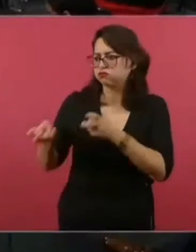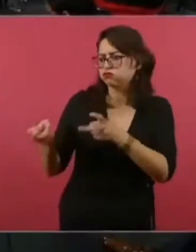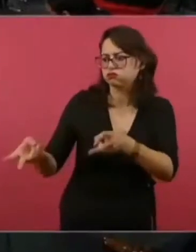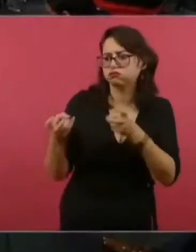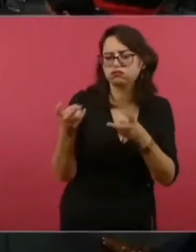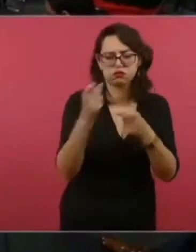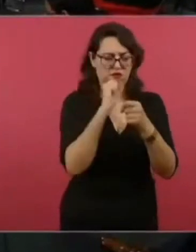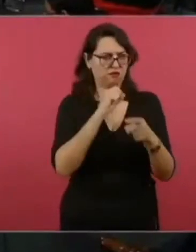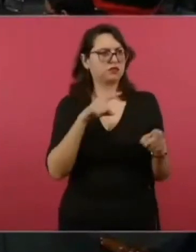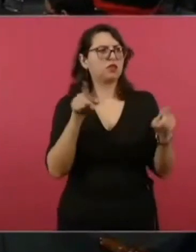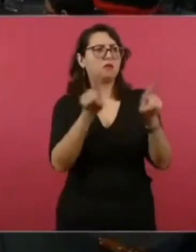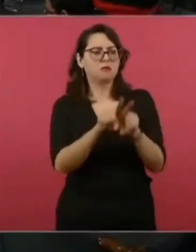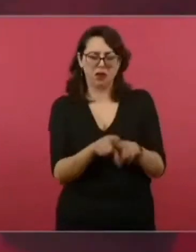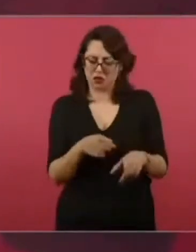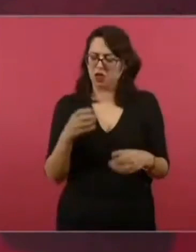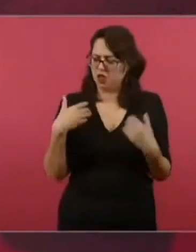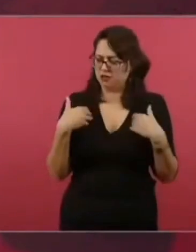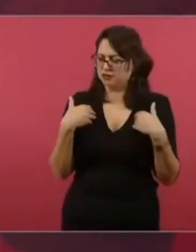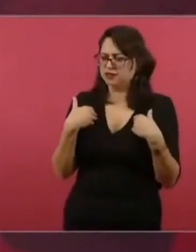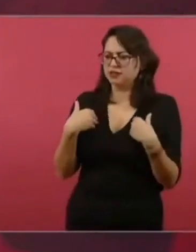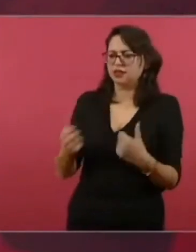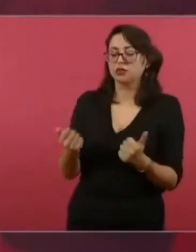Porque nosotros no somos ladrones.